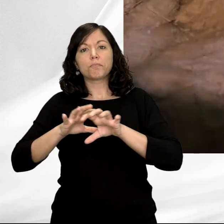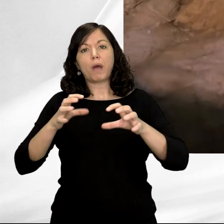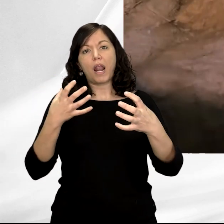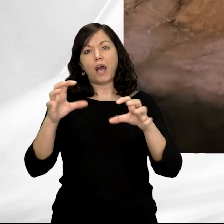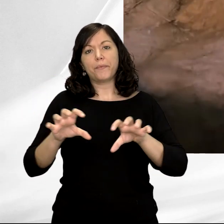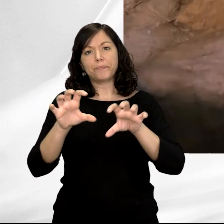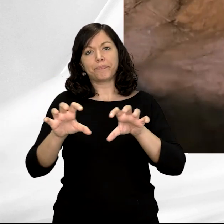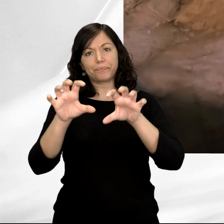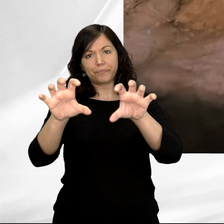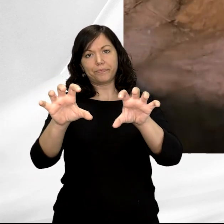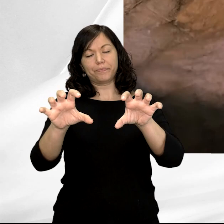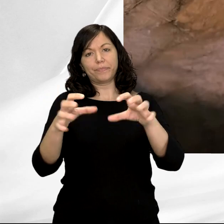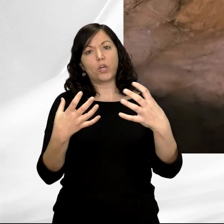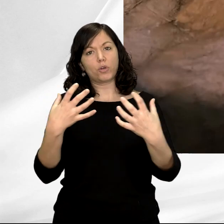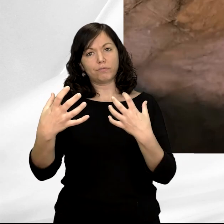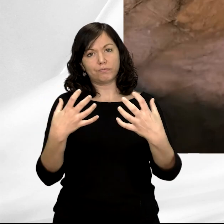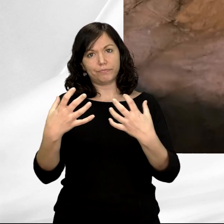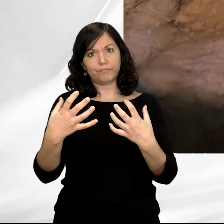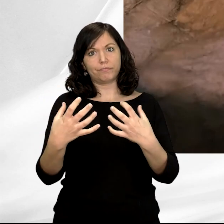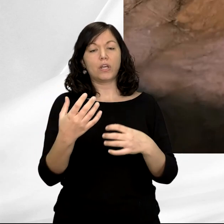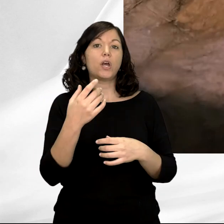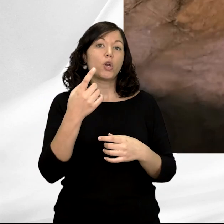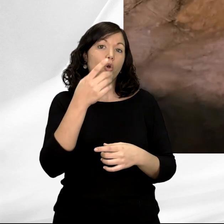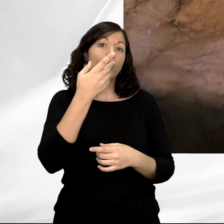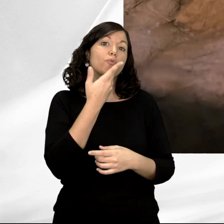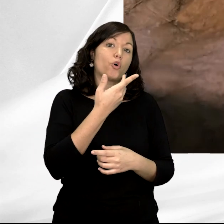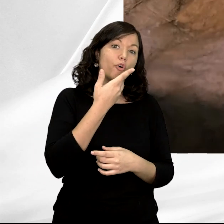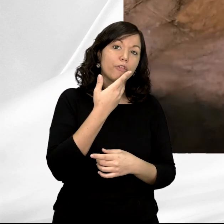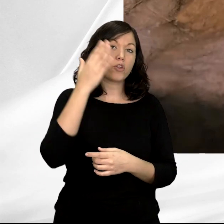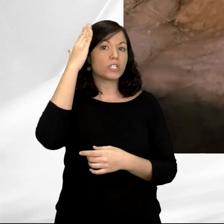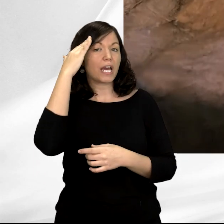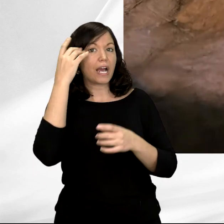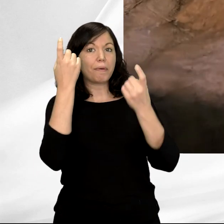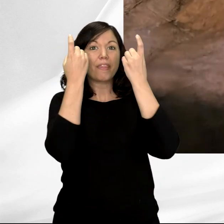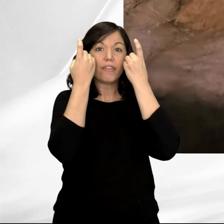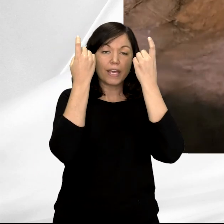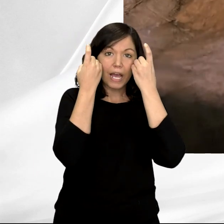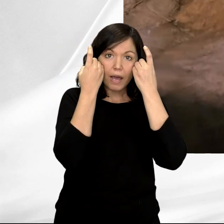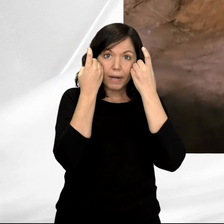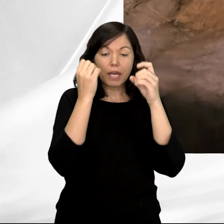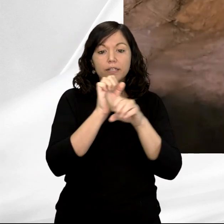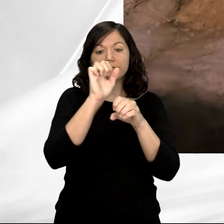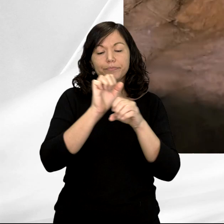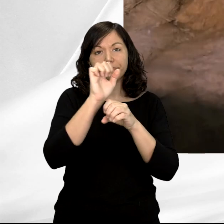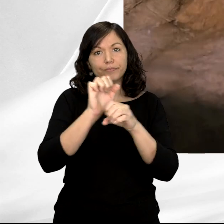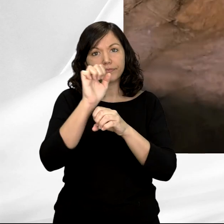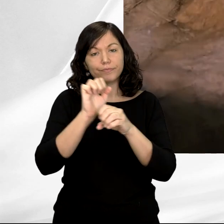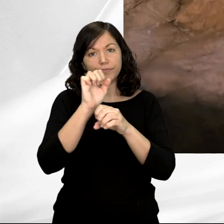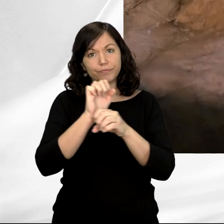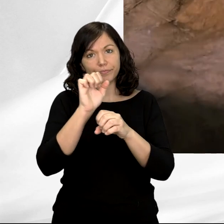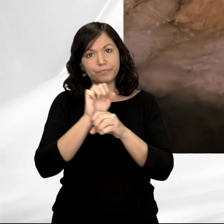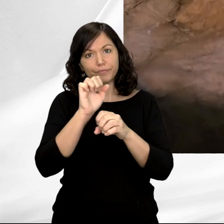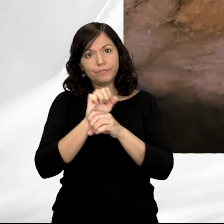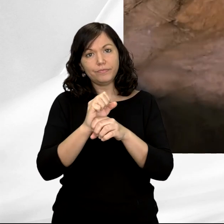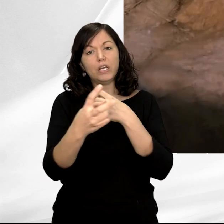Fundamental y muy conocida es la cabeza de cabra, la cabeza escultórica, está esculpida sobre